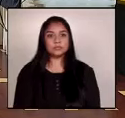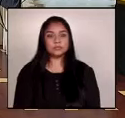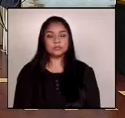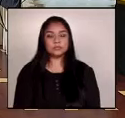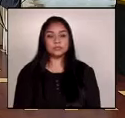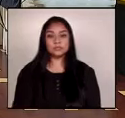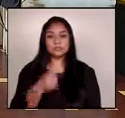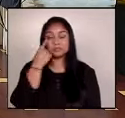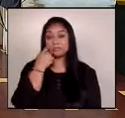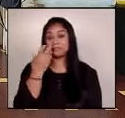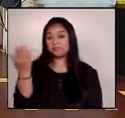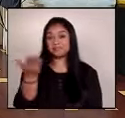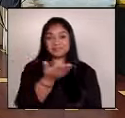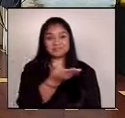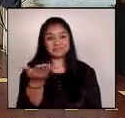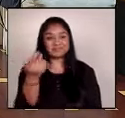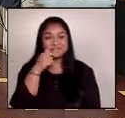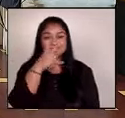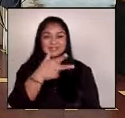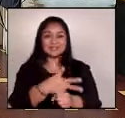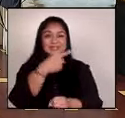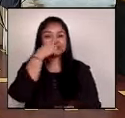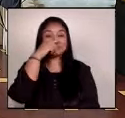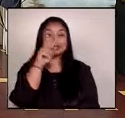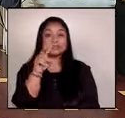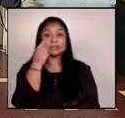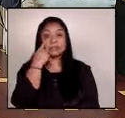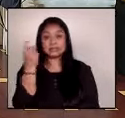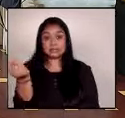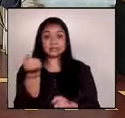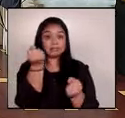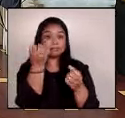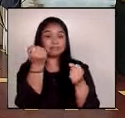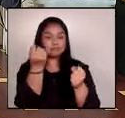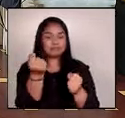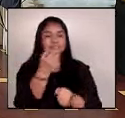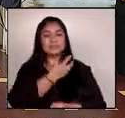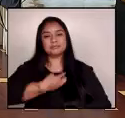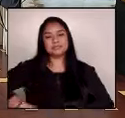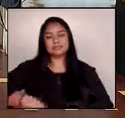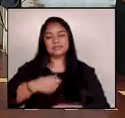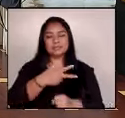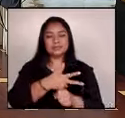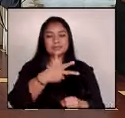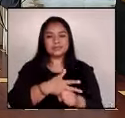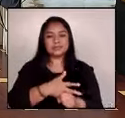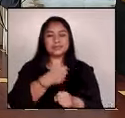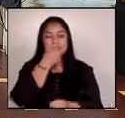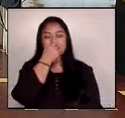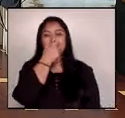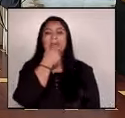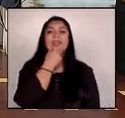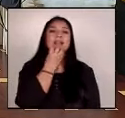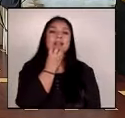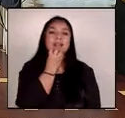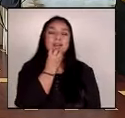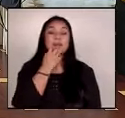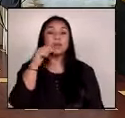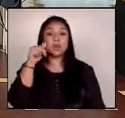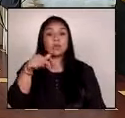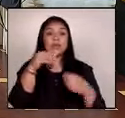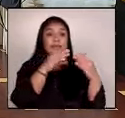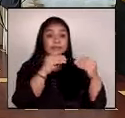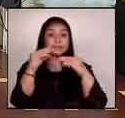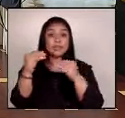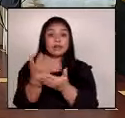Estimada audiencia de Guatemala TV, transmitimos las palabras del presidente constitucional de la República de Guatemala, Bernardo Arevalo, en el diálogo